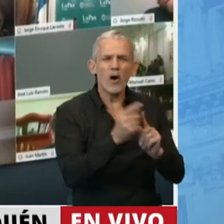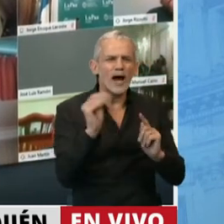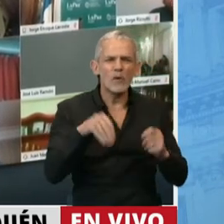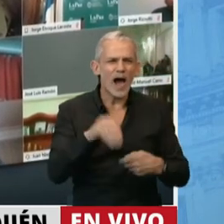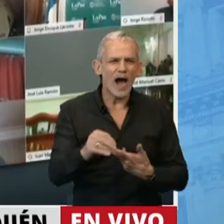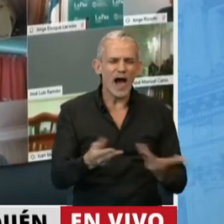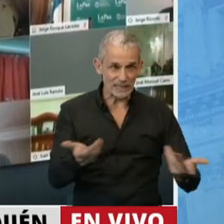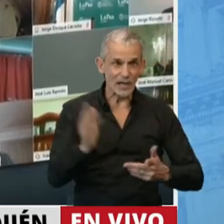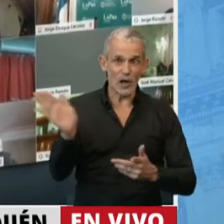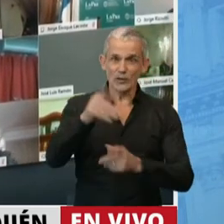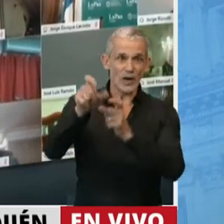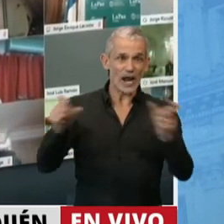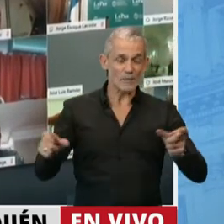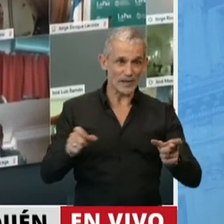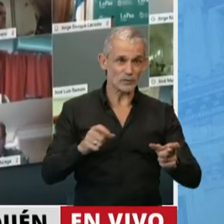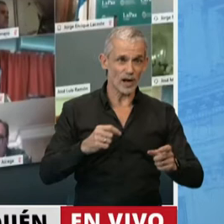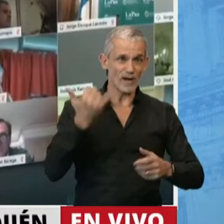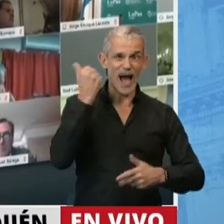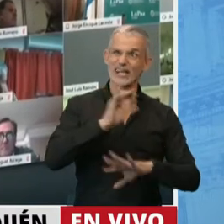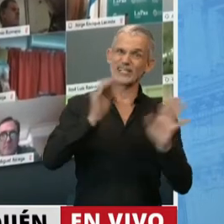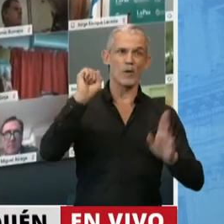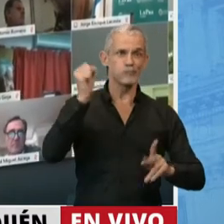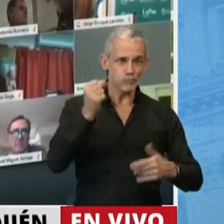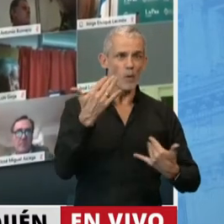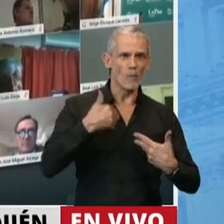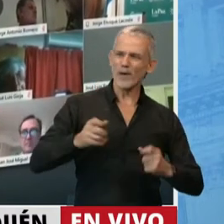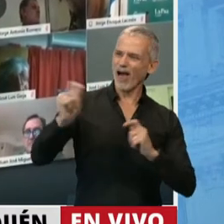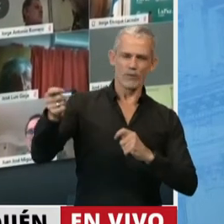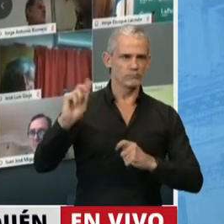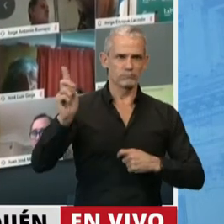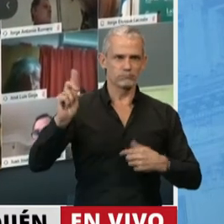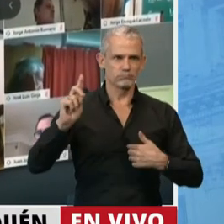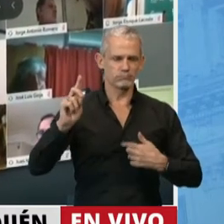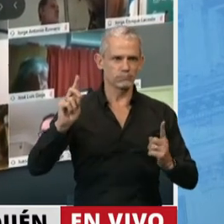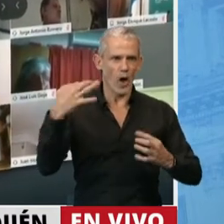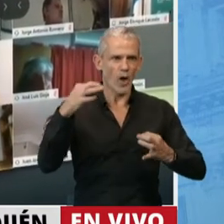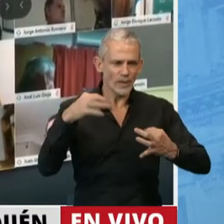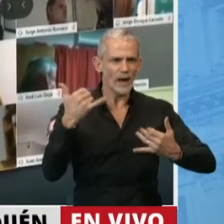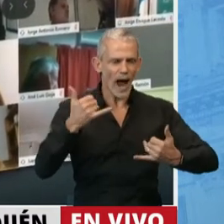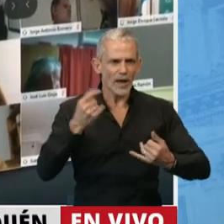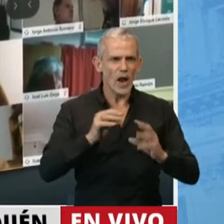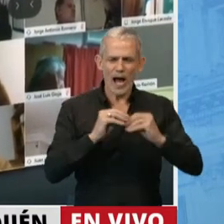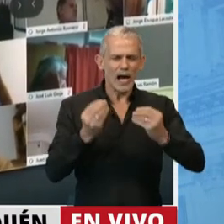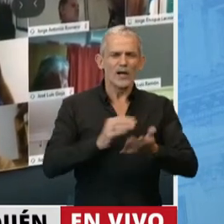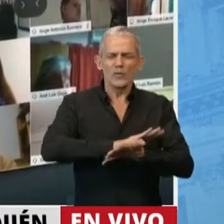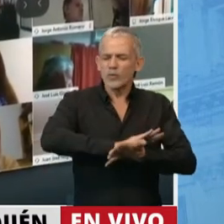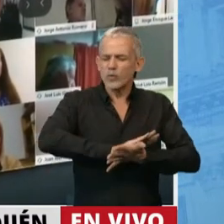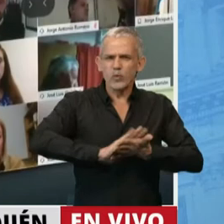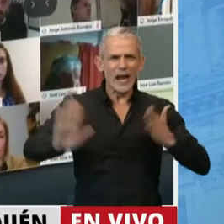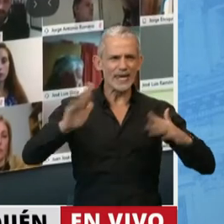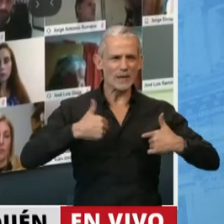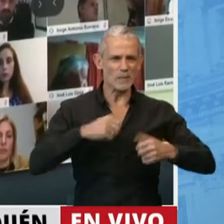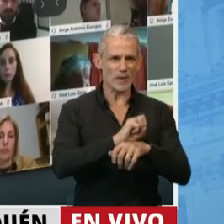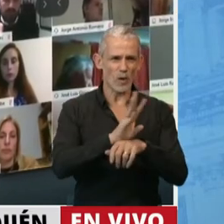todos los recuperados son aptos para la donación, contemplando además que tienen que tener una resolución completa de los